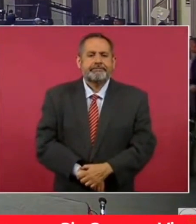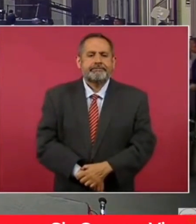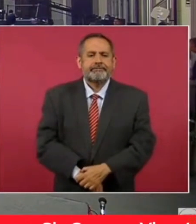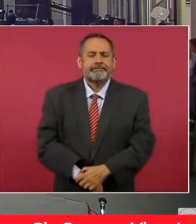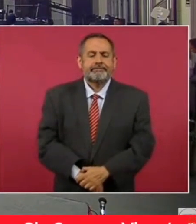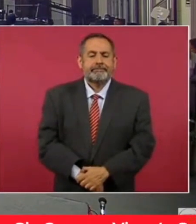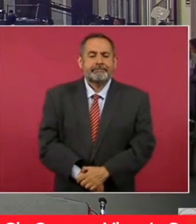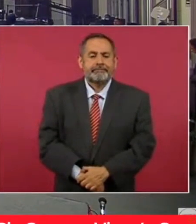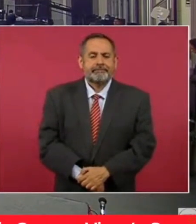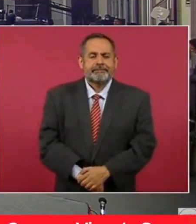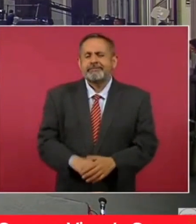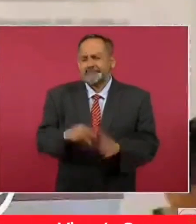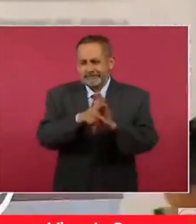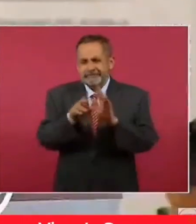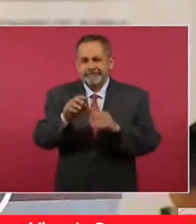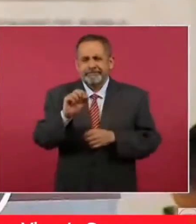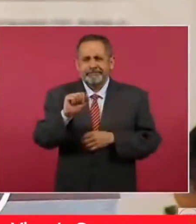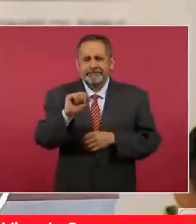es sin embargo,